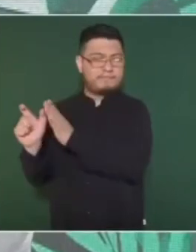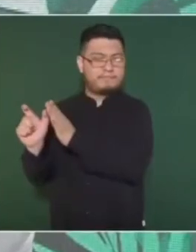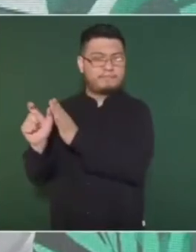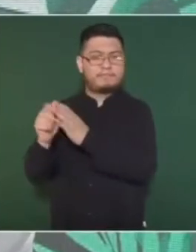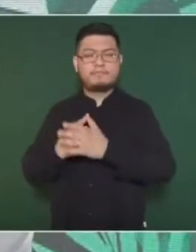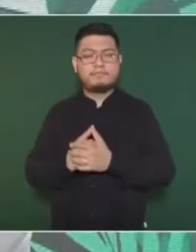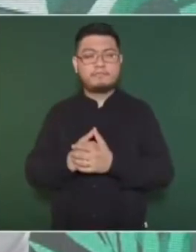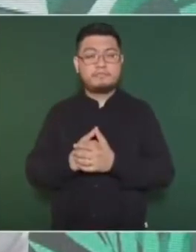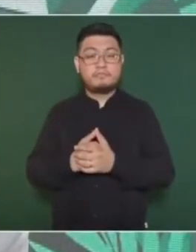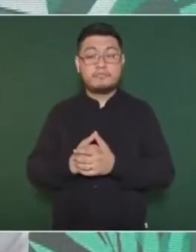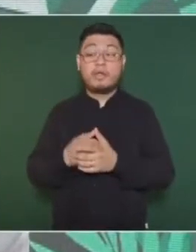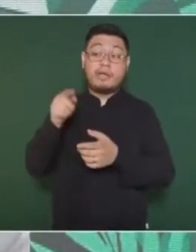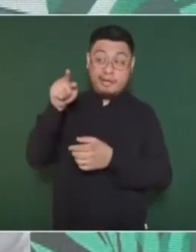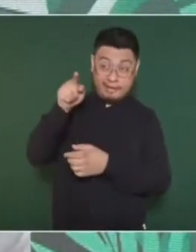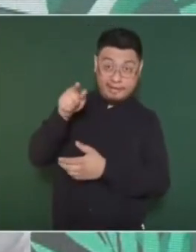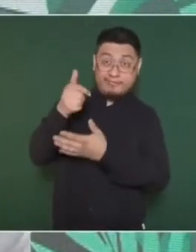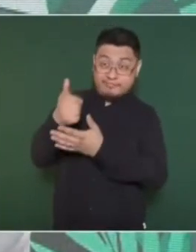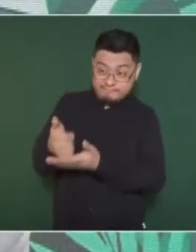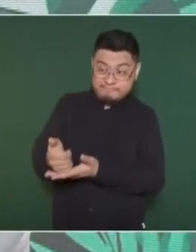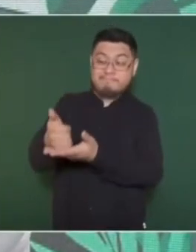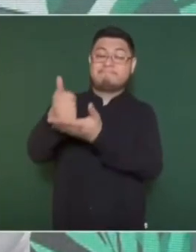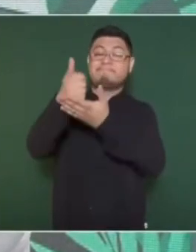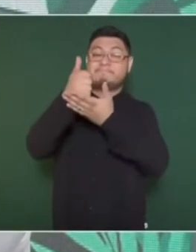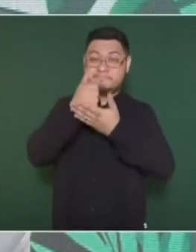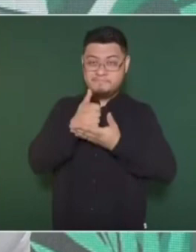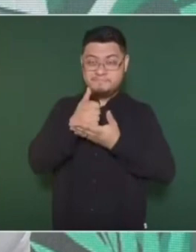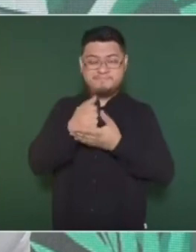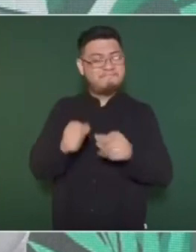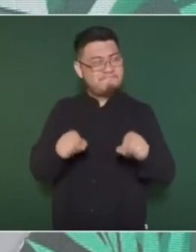Nos va a seguir ayudando, Berta.